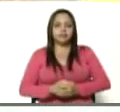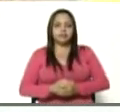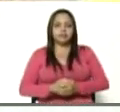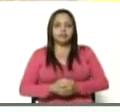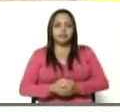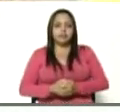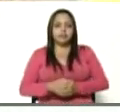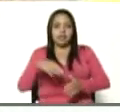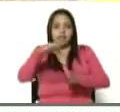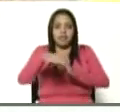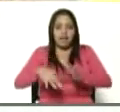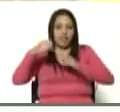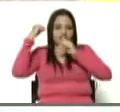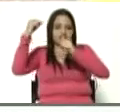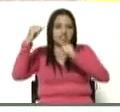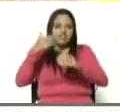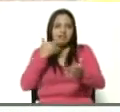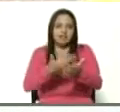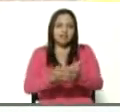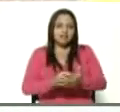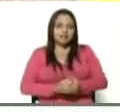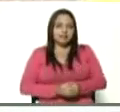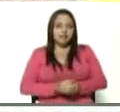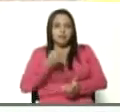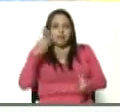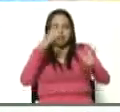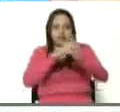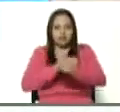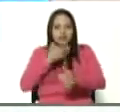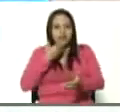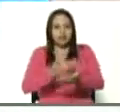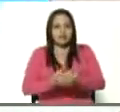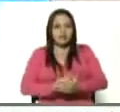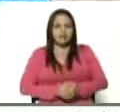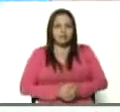producir es vencer, gracias, buenas noches, gracias.